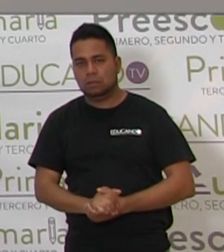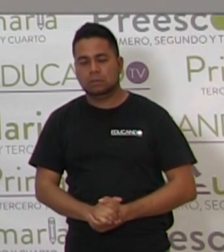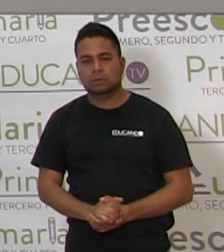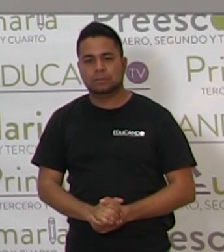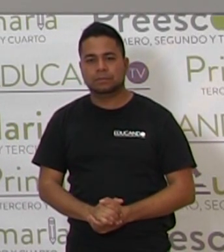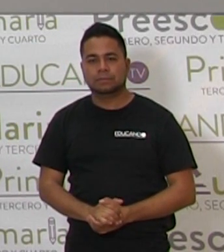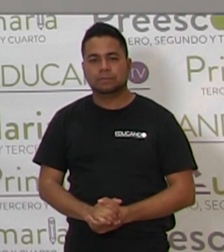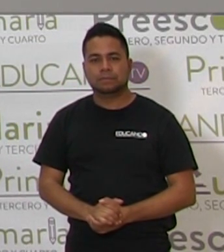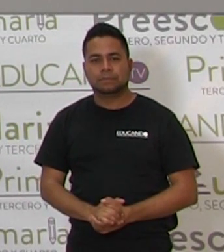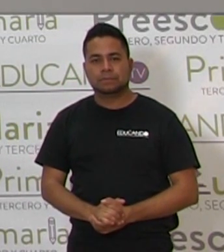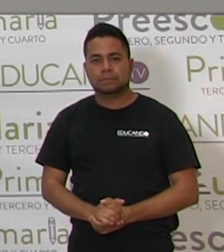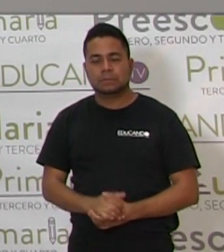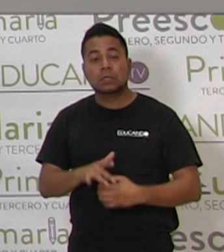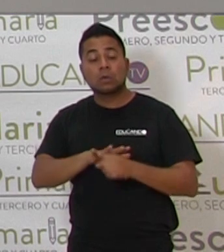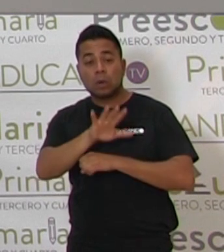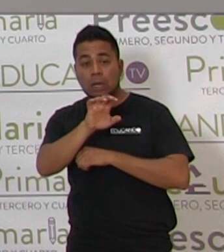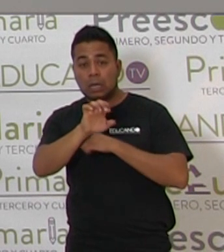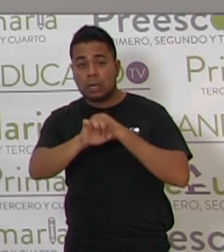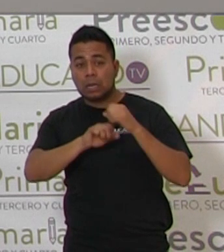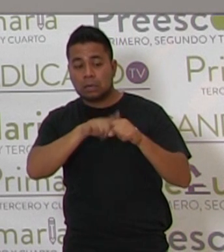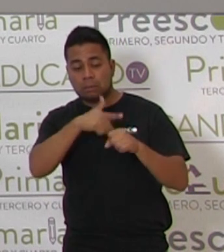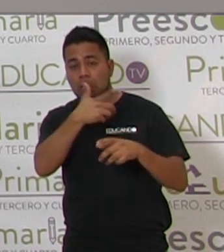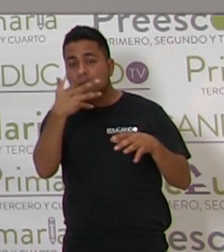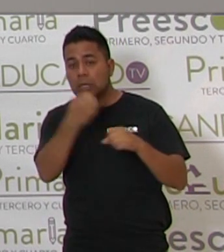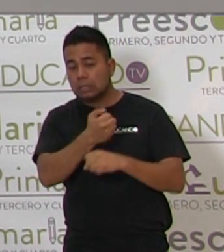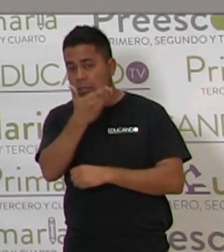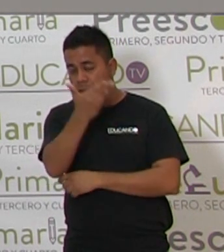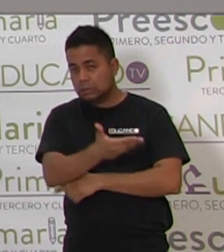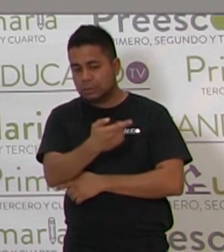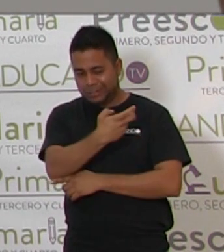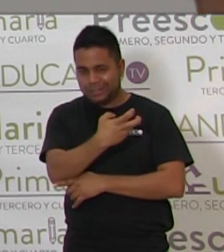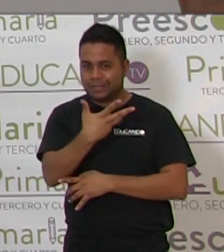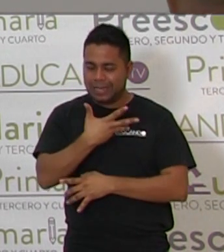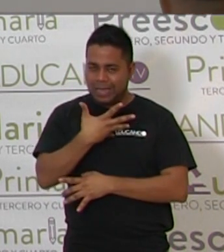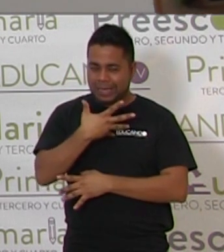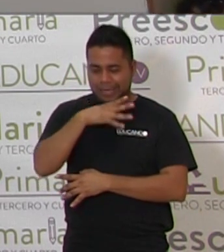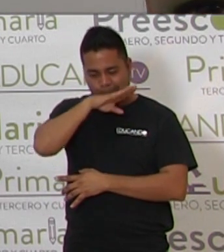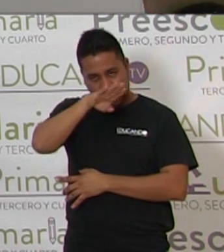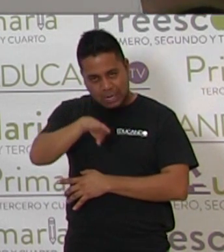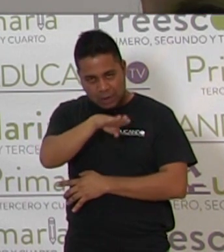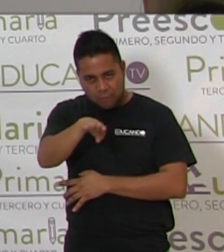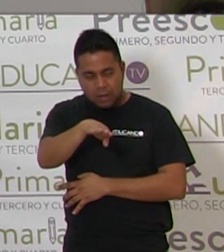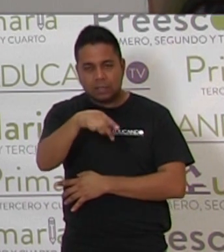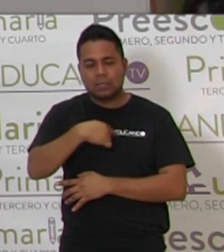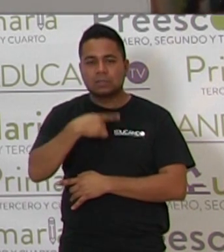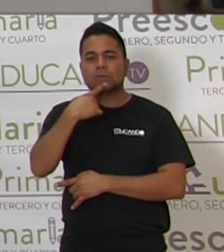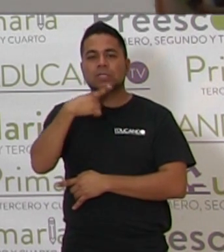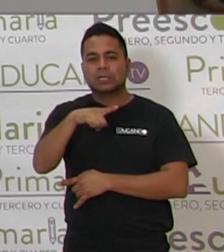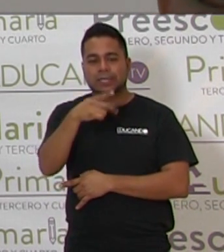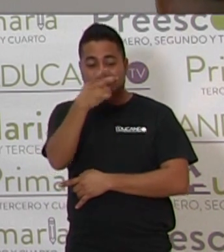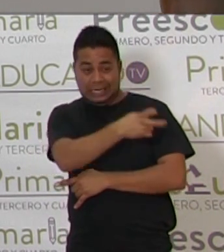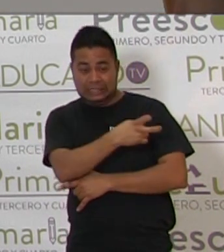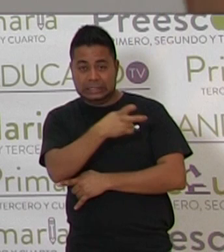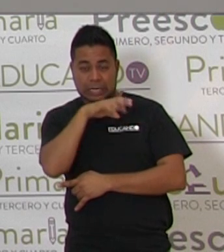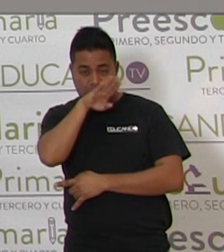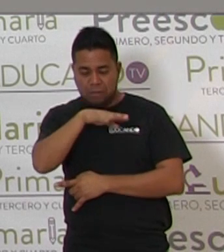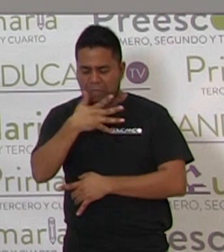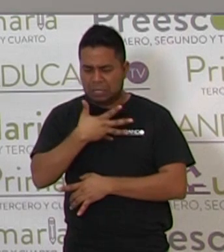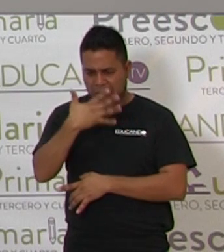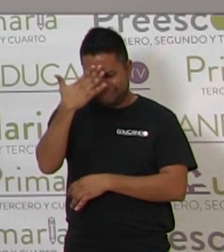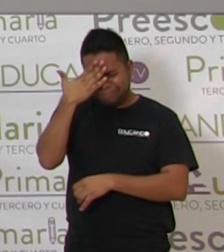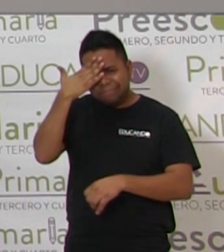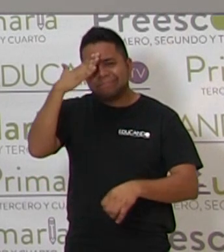¿Qué animal es? Un elefante. Y yo les dije que un elefante jamás, jamás qué,